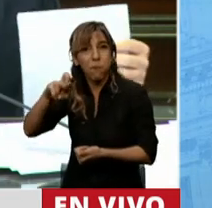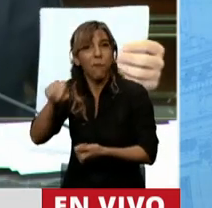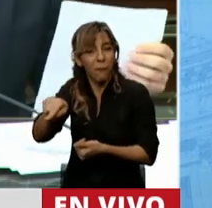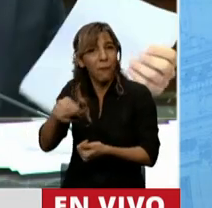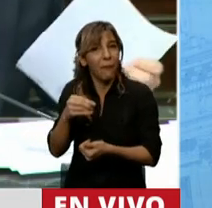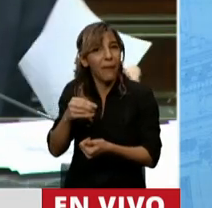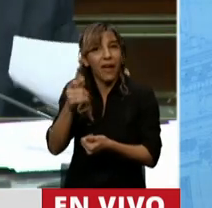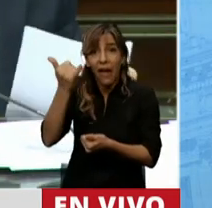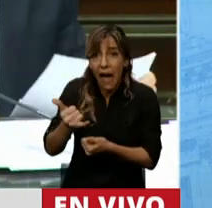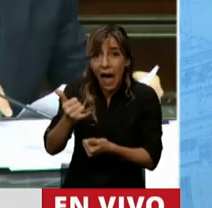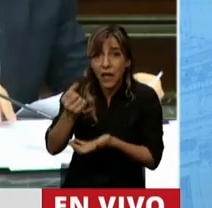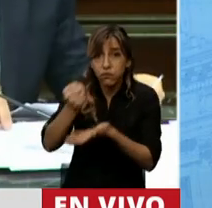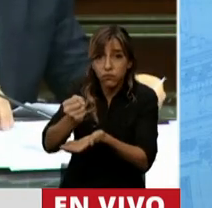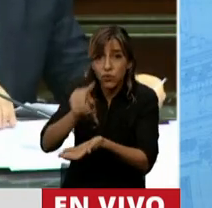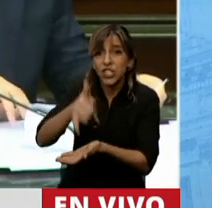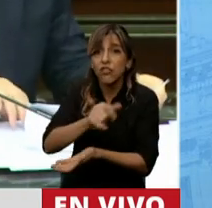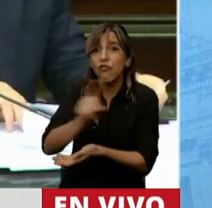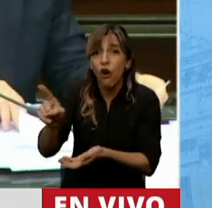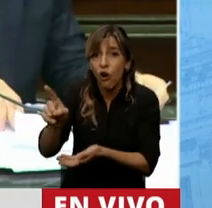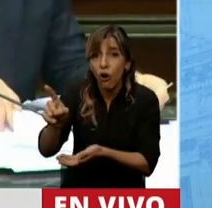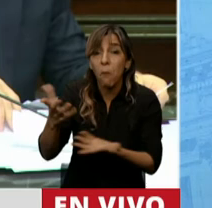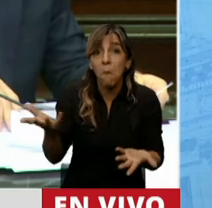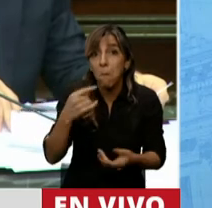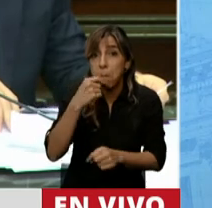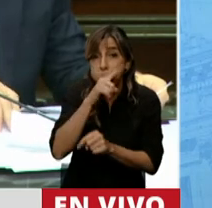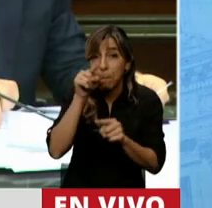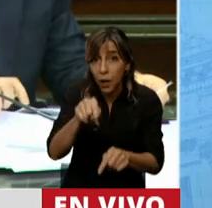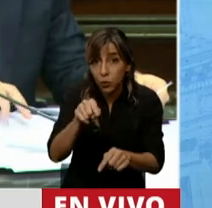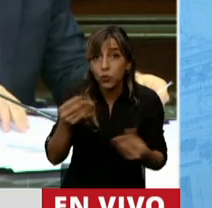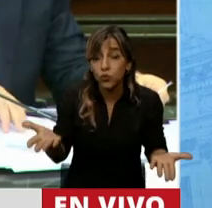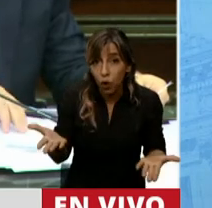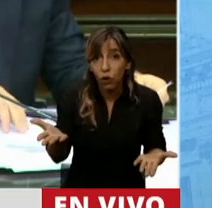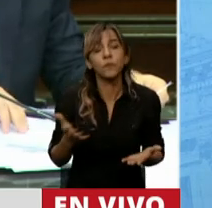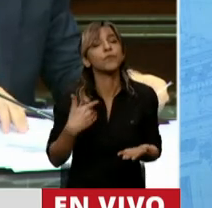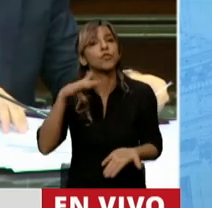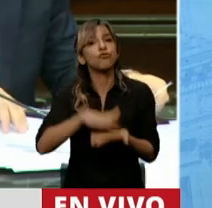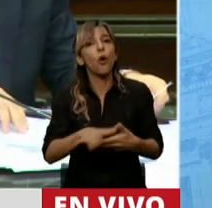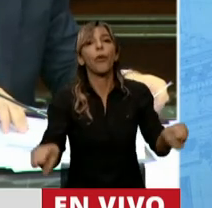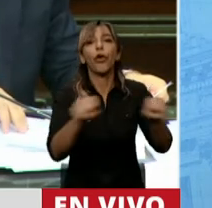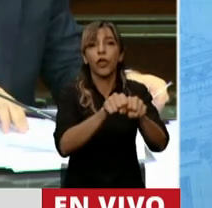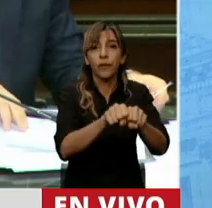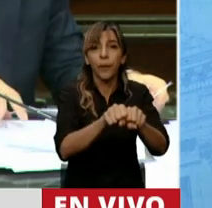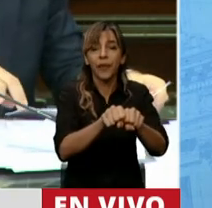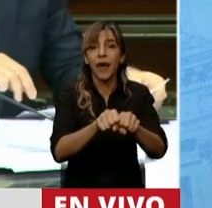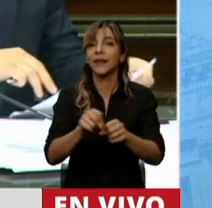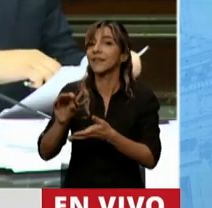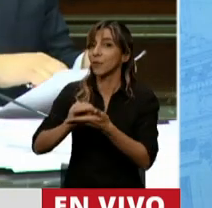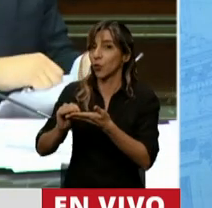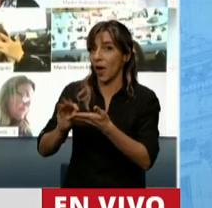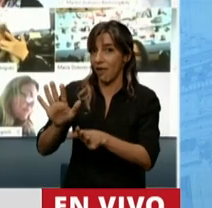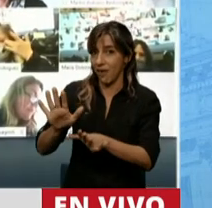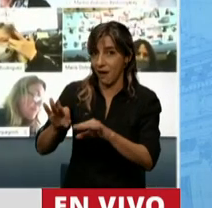Otra pregunta que es necesario que se conteste. Además, en lo que tiene que ver con la conectividad, en el 2012,